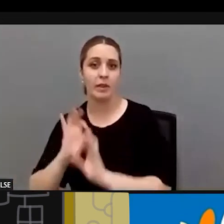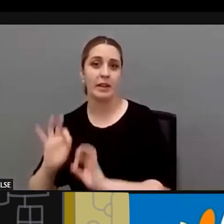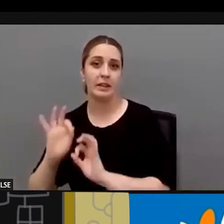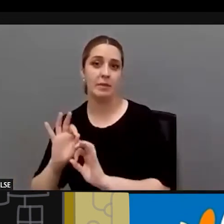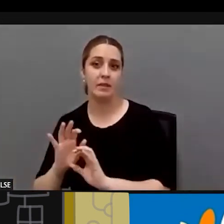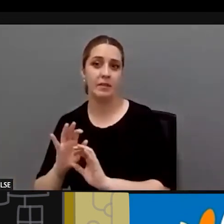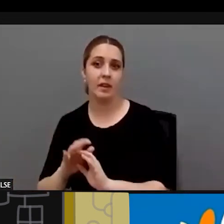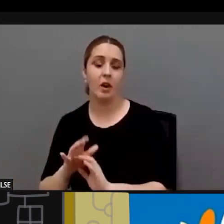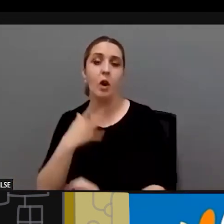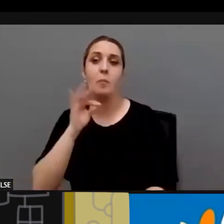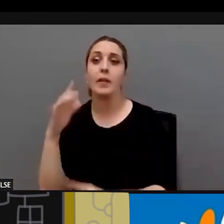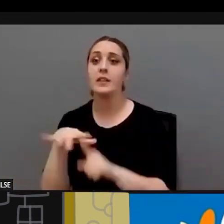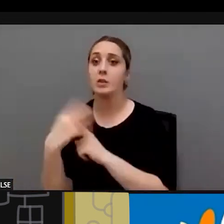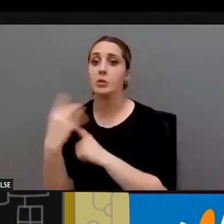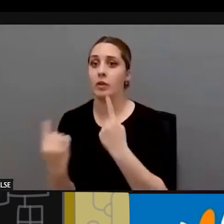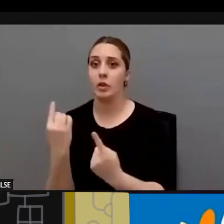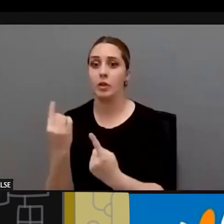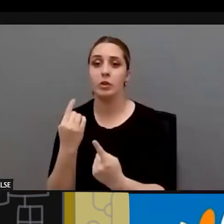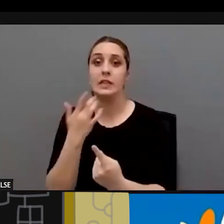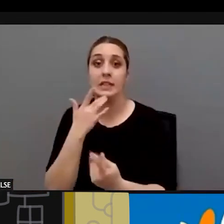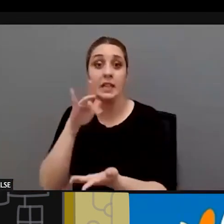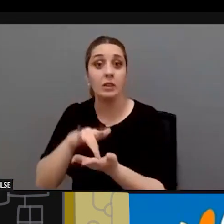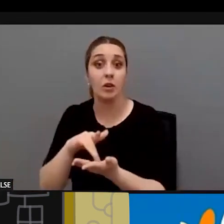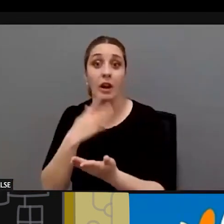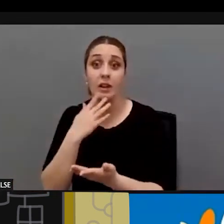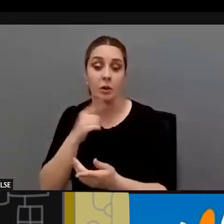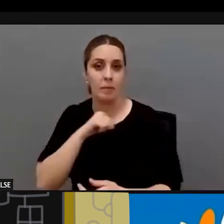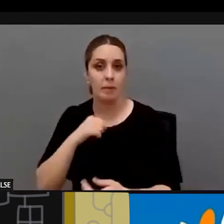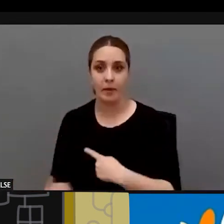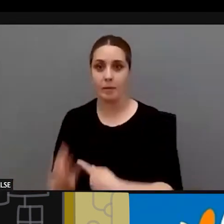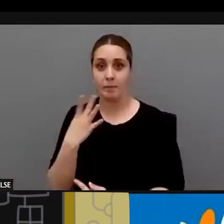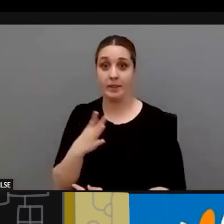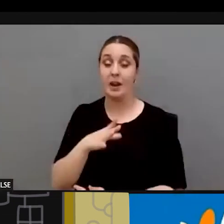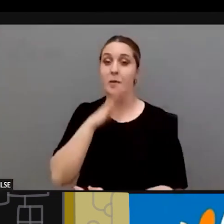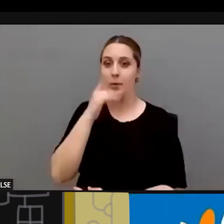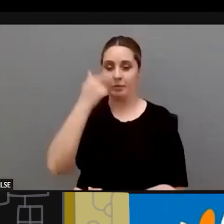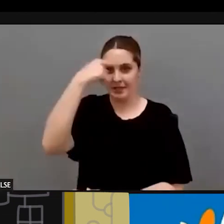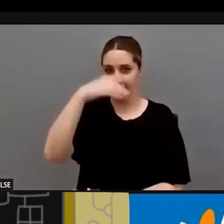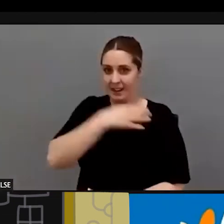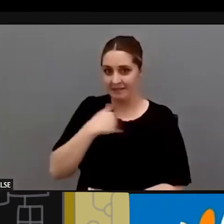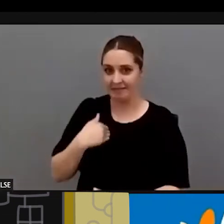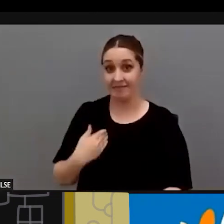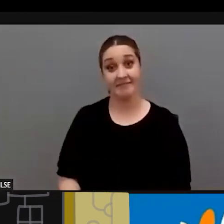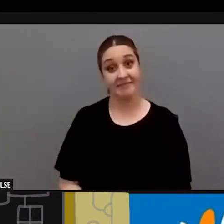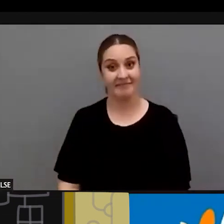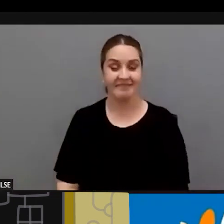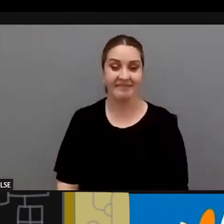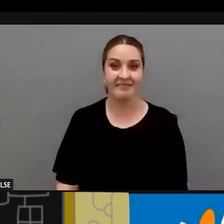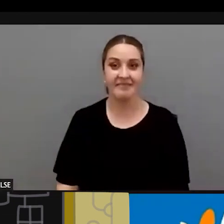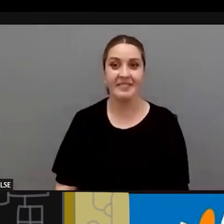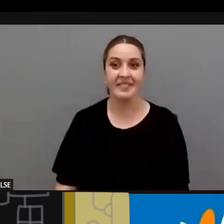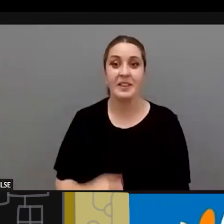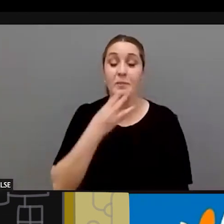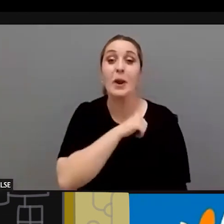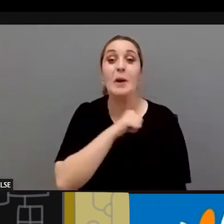puede haber algún caso si lo hay yo agradecería que nos lo mandara por privado porque me gustaría conocerlo bueno por privado nos tienen que